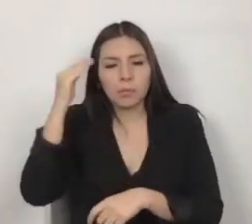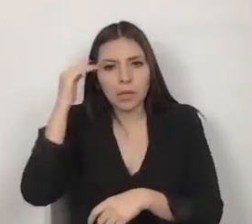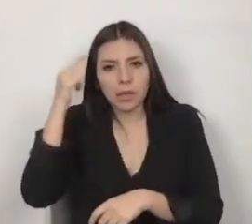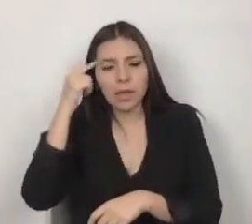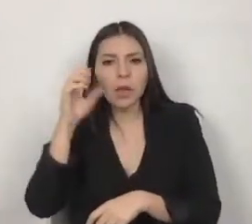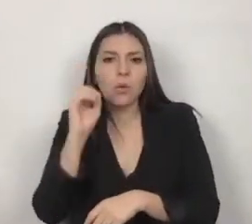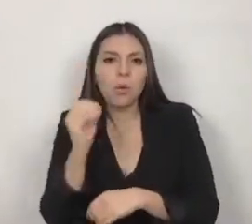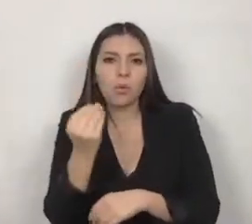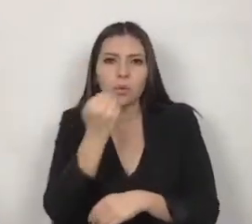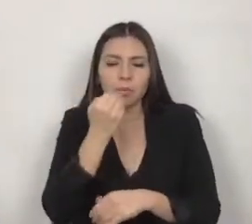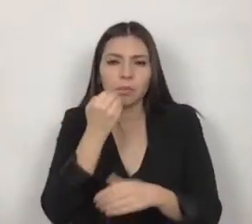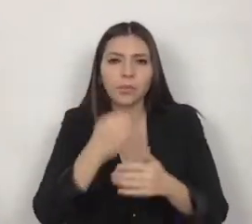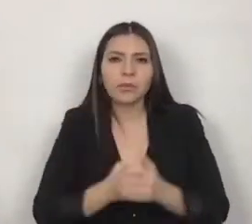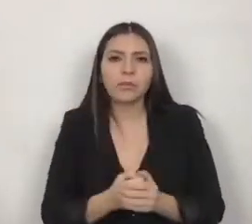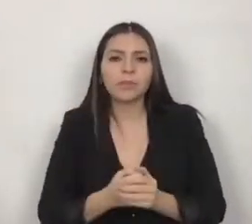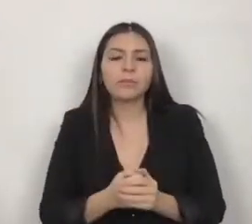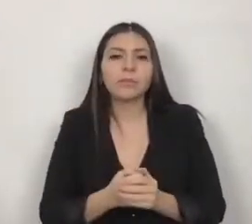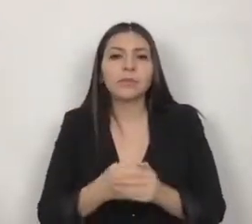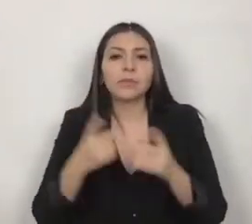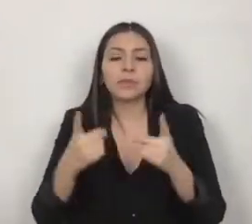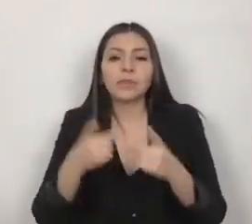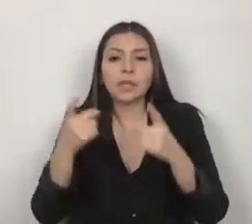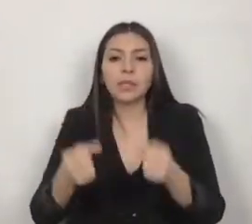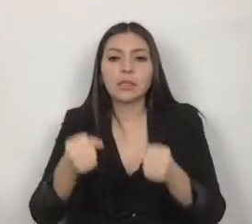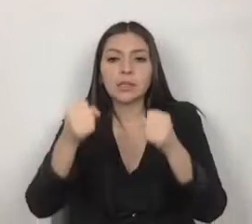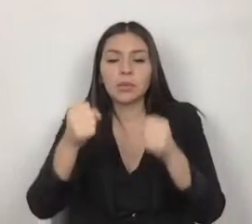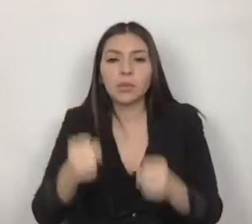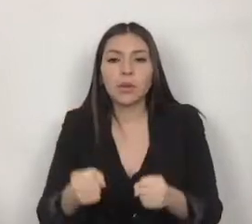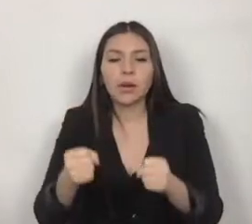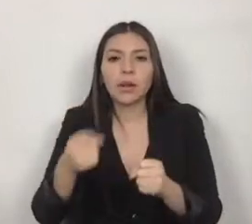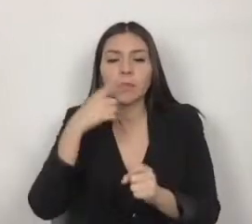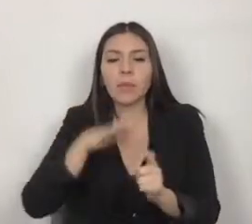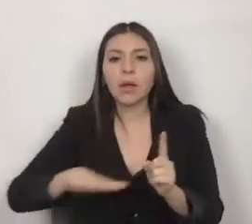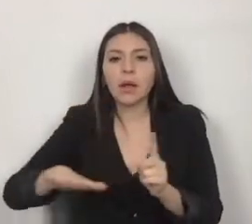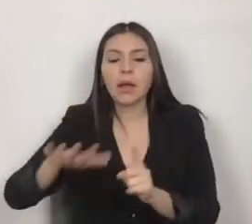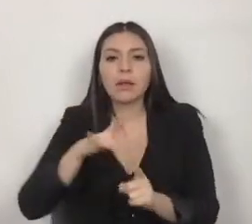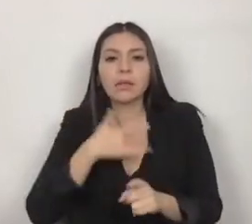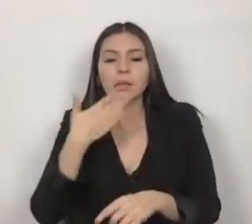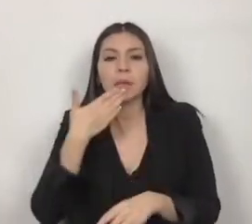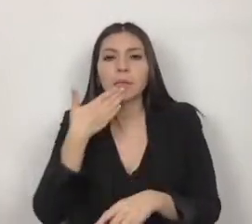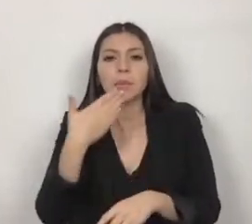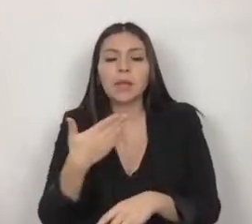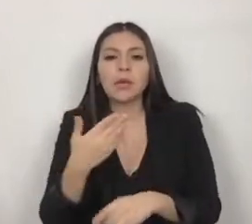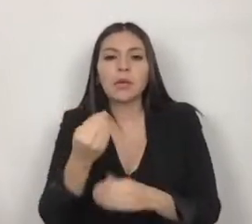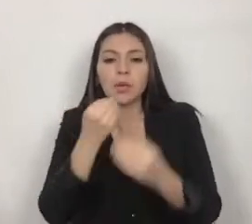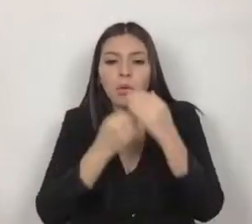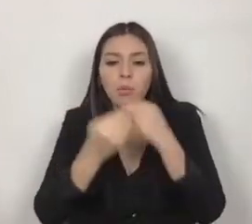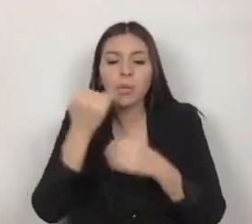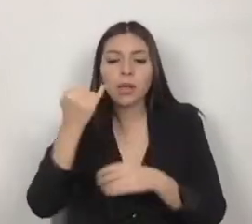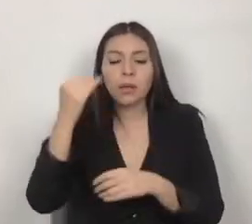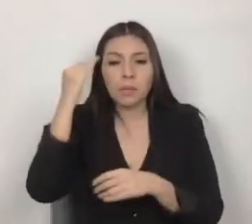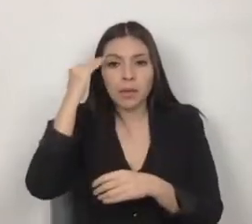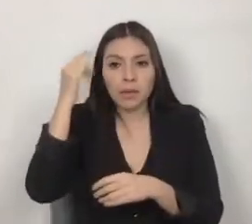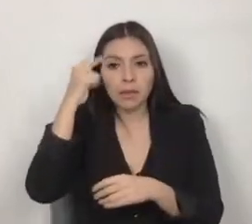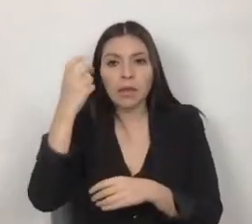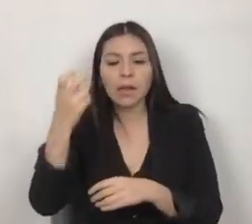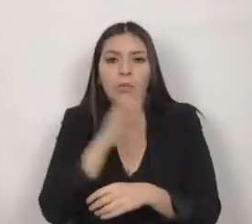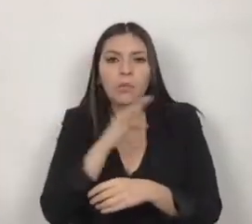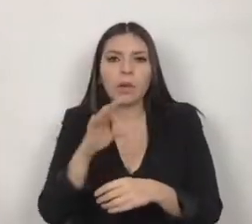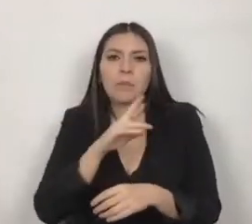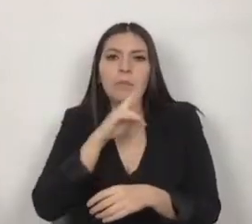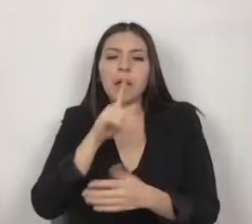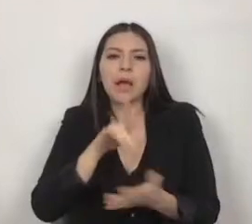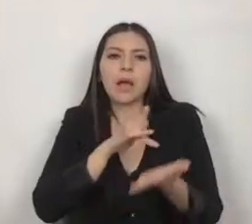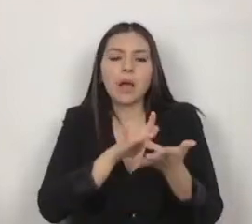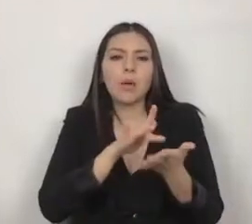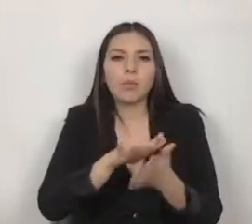Garantizar el bienestar mental y nutricional es la mejor inversión que se puede hacer por las nuevas generaciones. La incorporación de